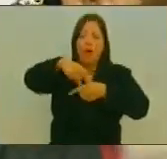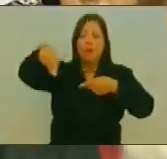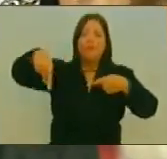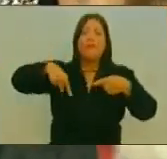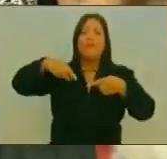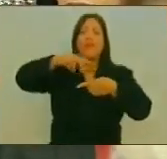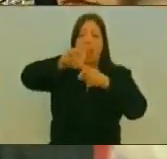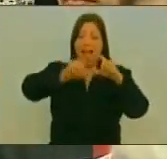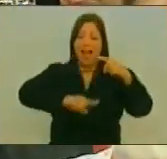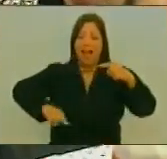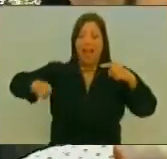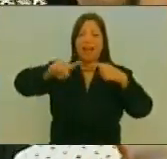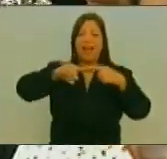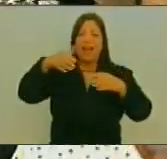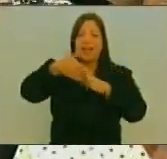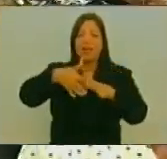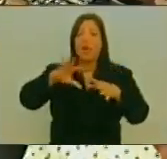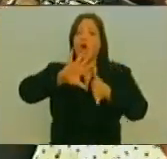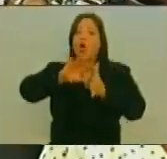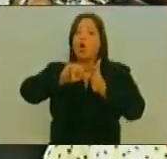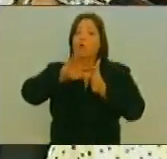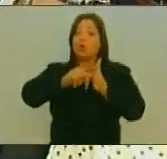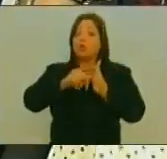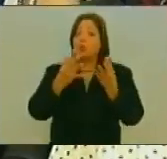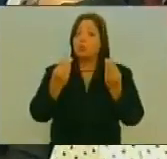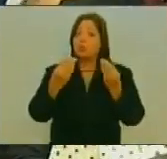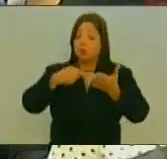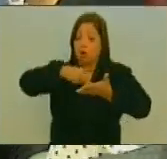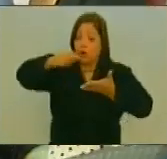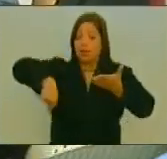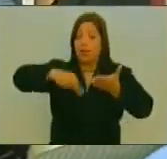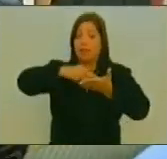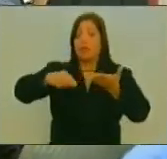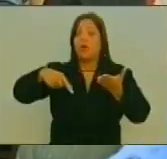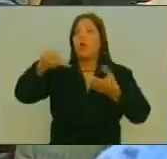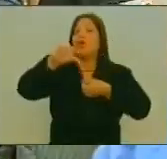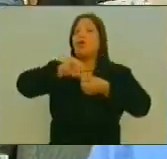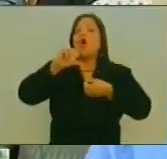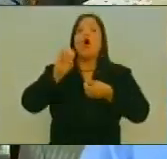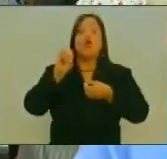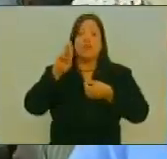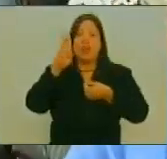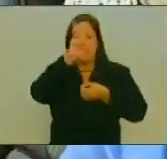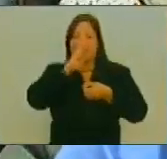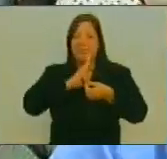Y de la presunta corrupción En los contratos de la empresa Odebrecht